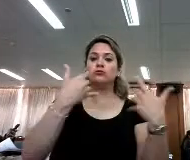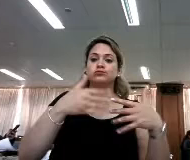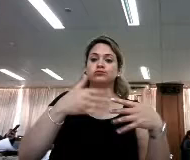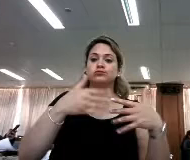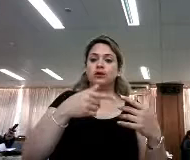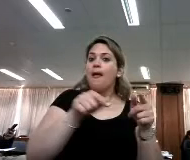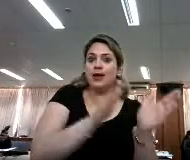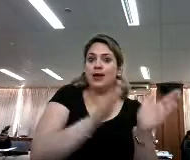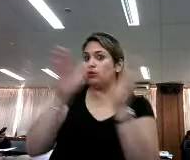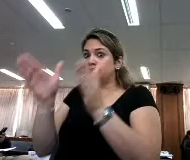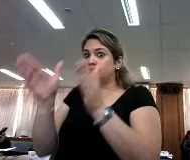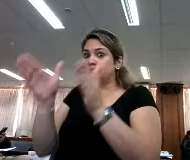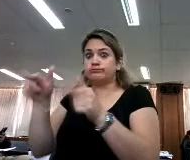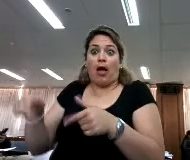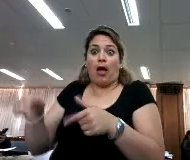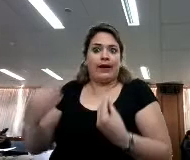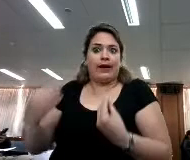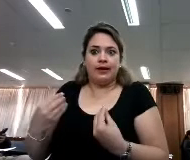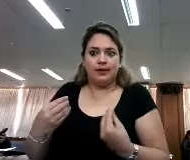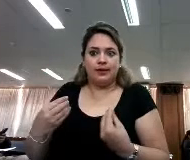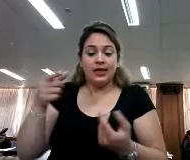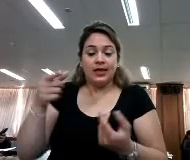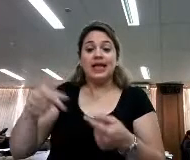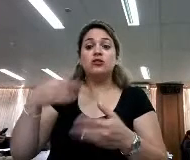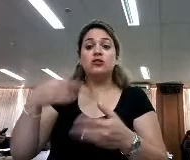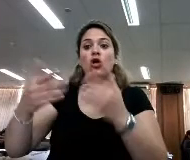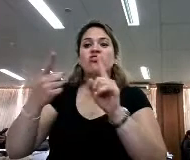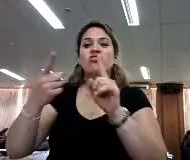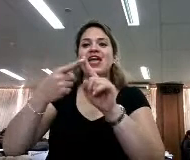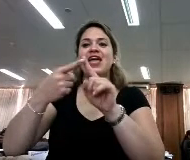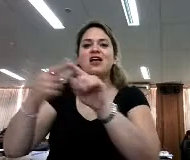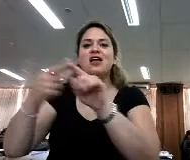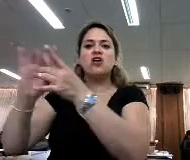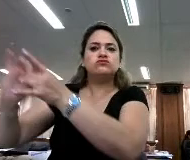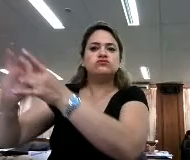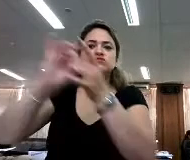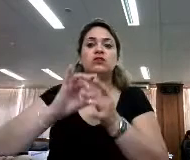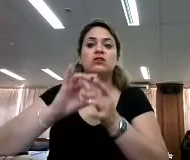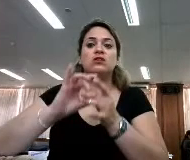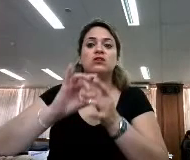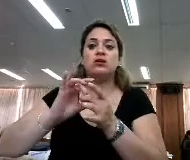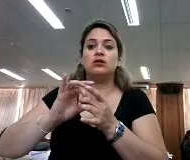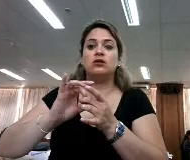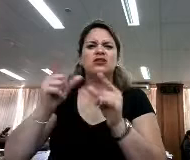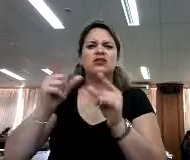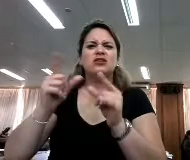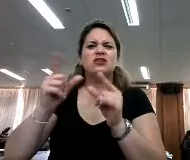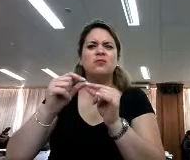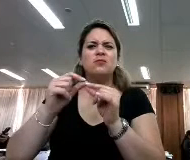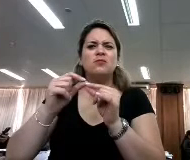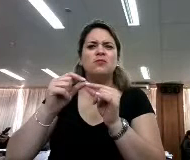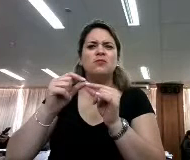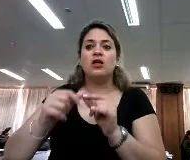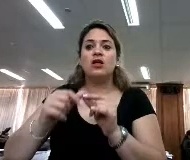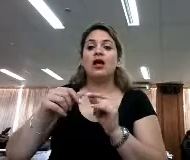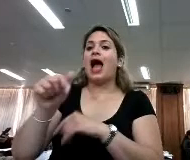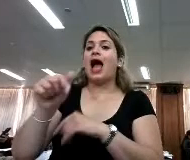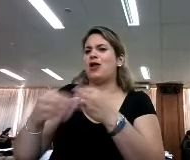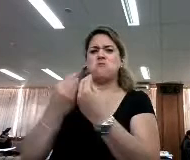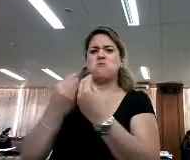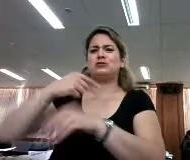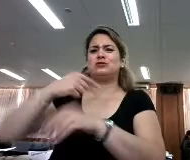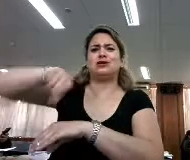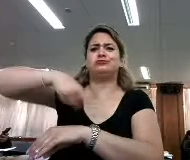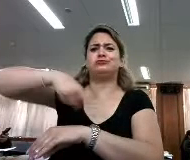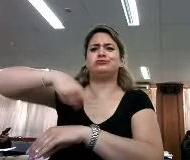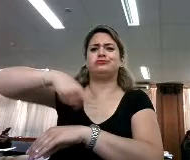ahora ¿qué somos? La tasa de conectividad al día, ¿sabes cuál es? 31 horas, ¿cuántas horas